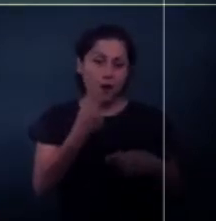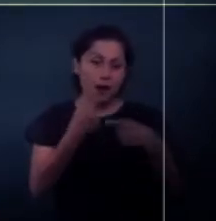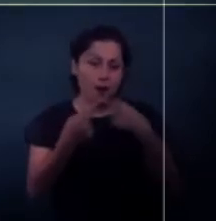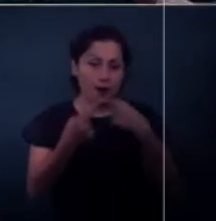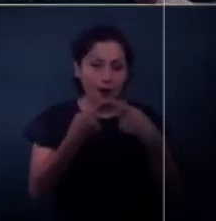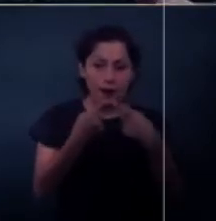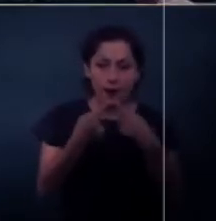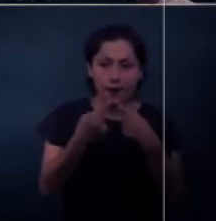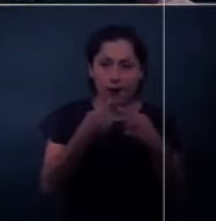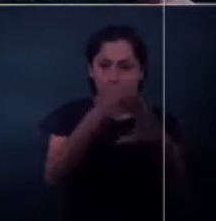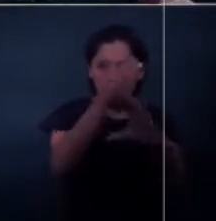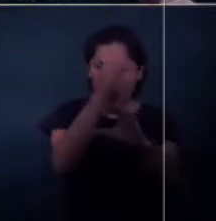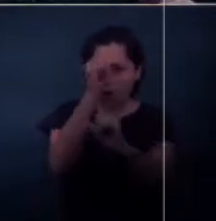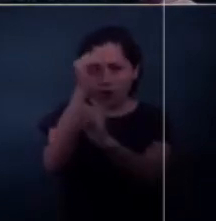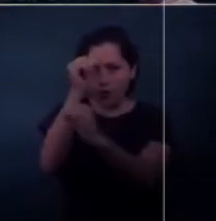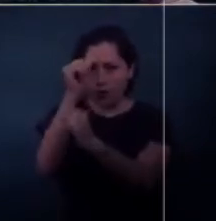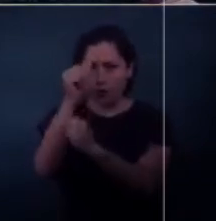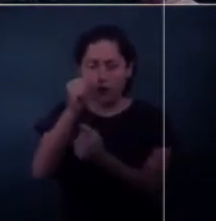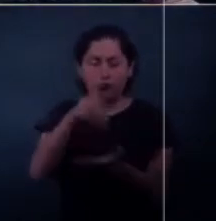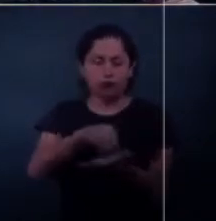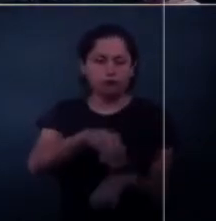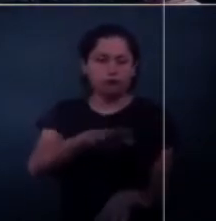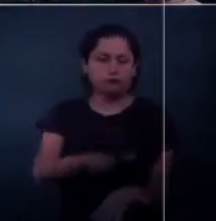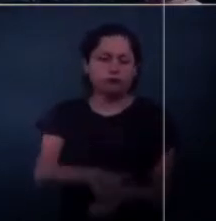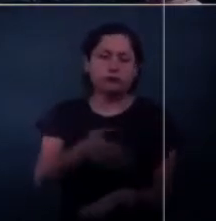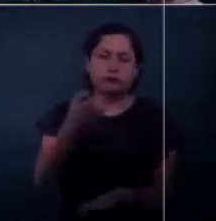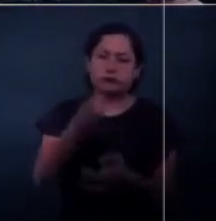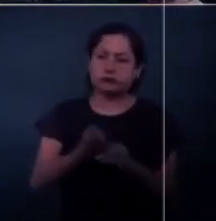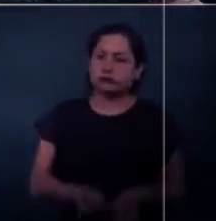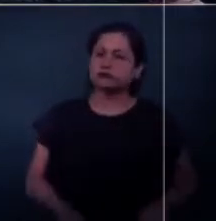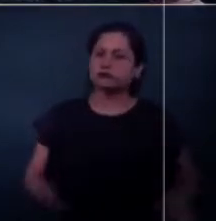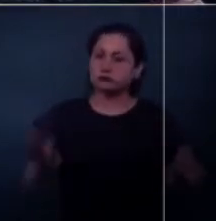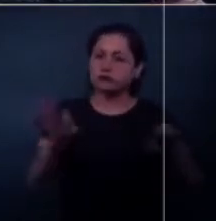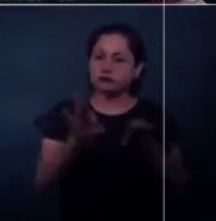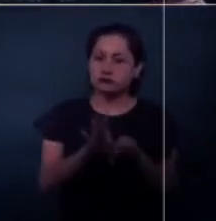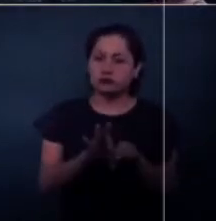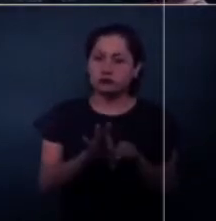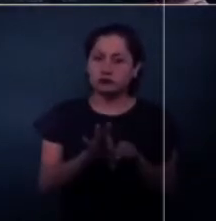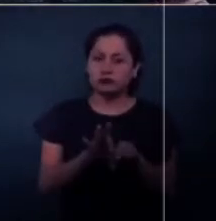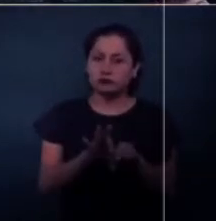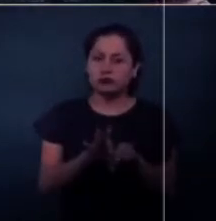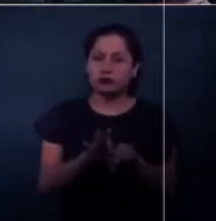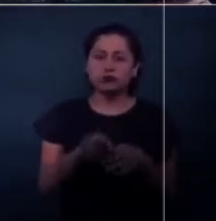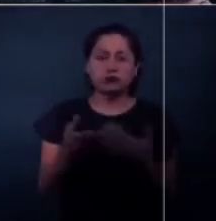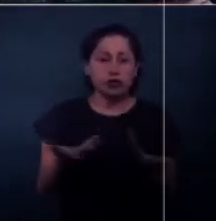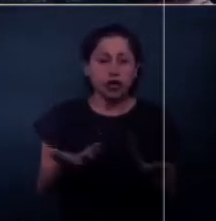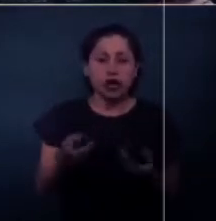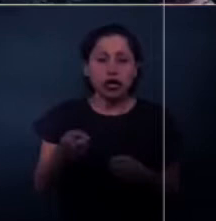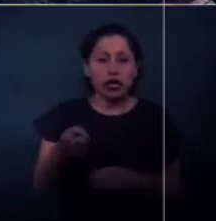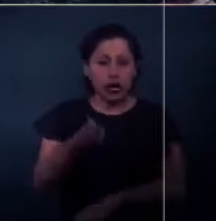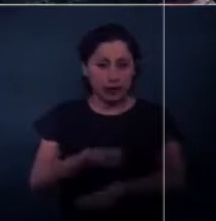con las empresas mineras, hay